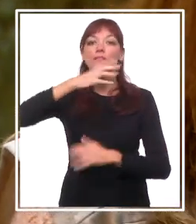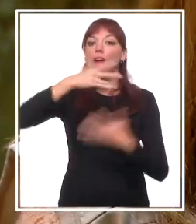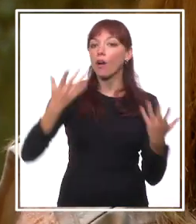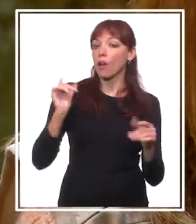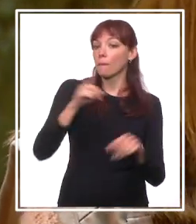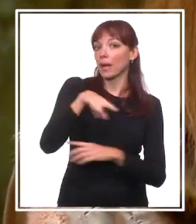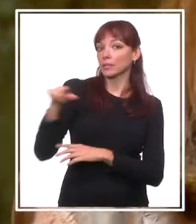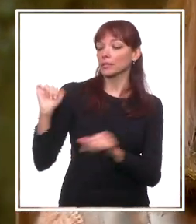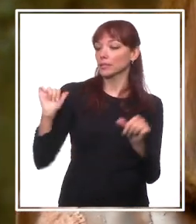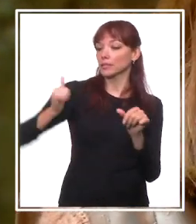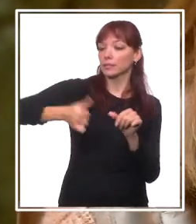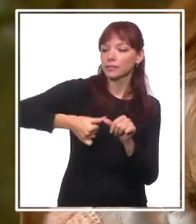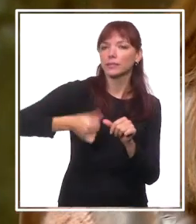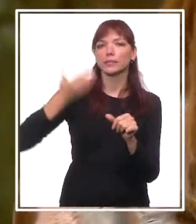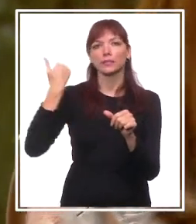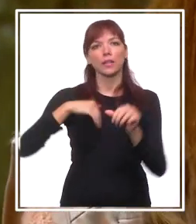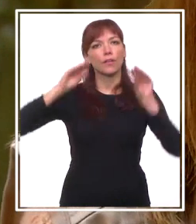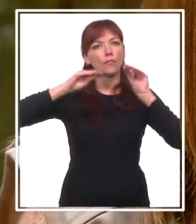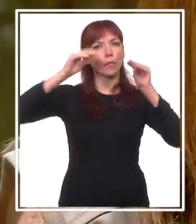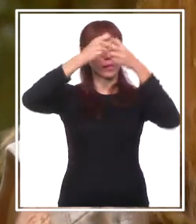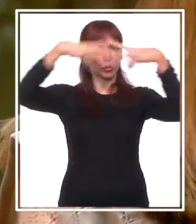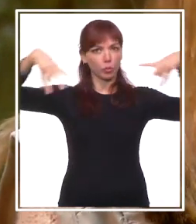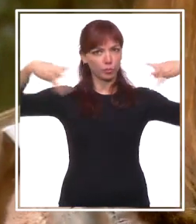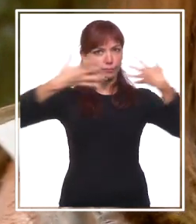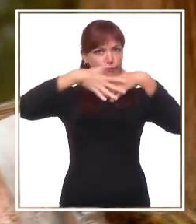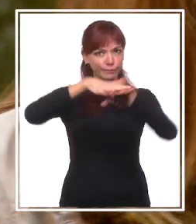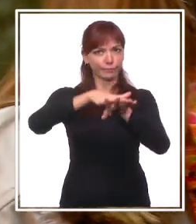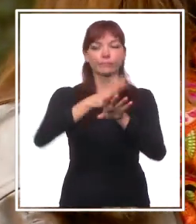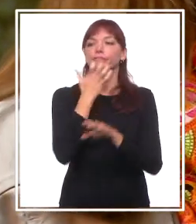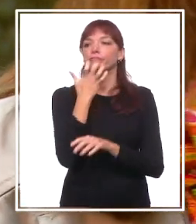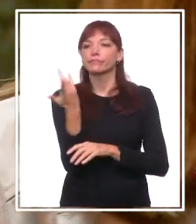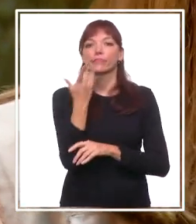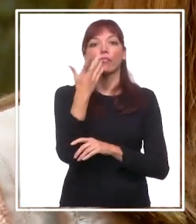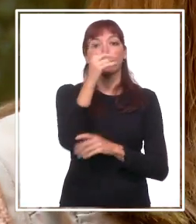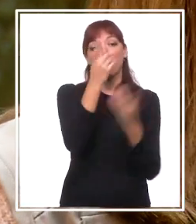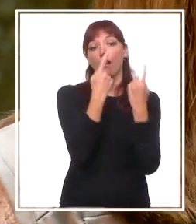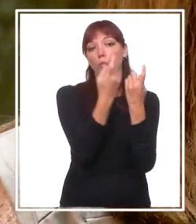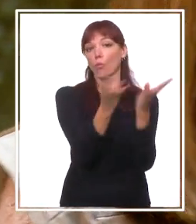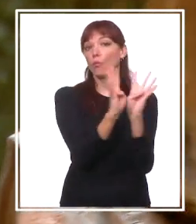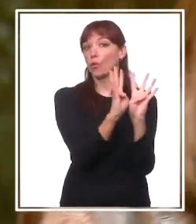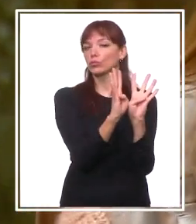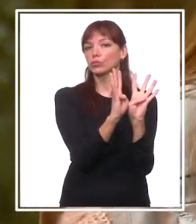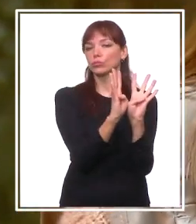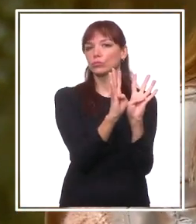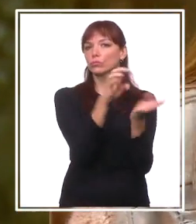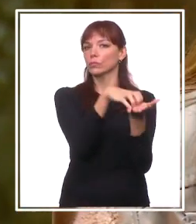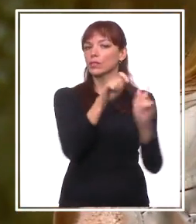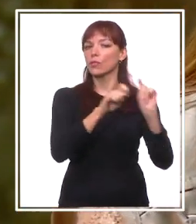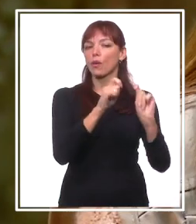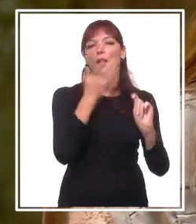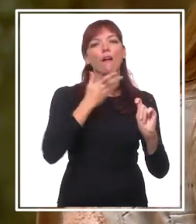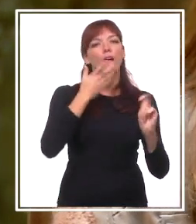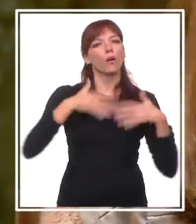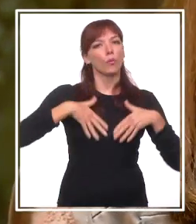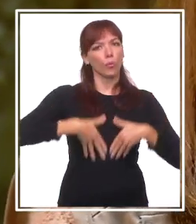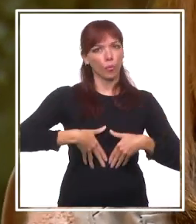estos meses una formación transversal en la que nuestros alumnos conocen tanto el centro, su funcionamiento como